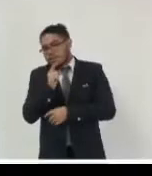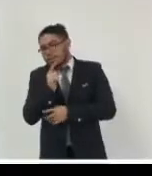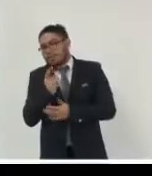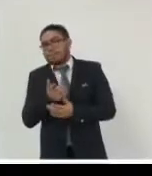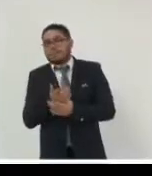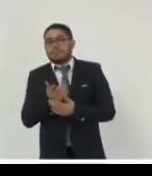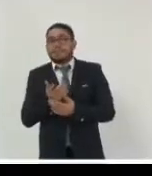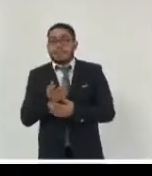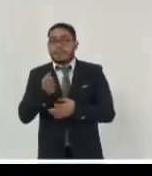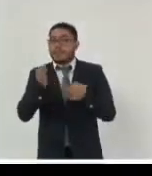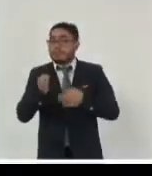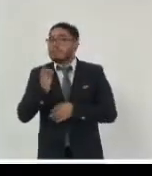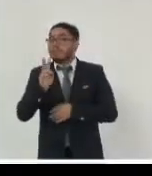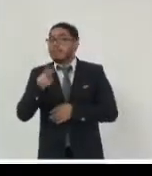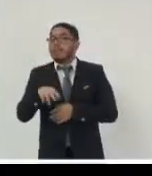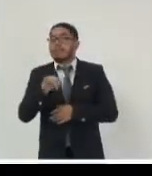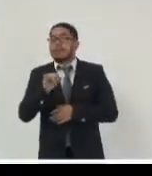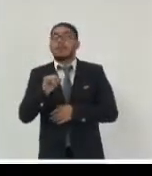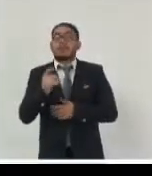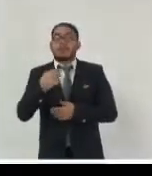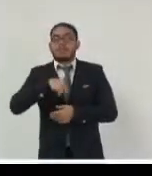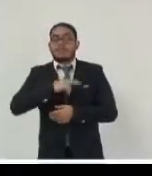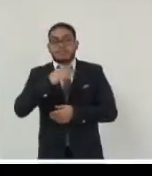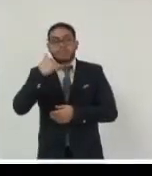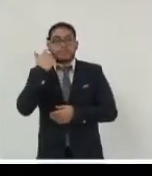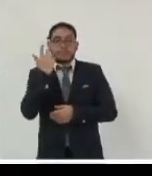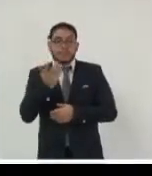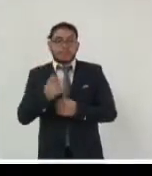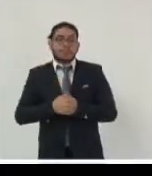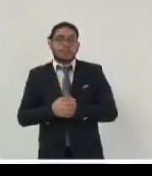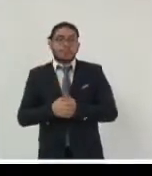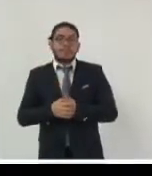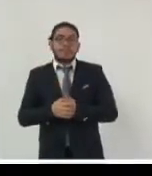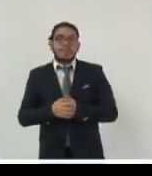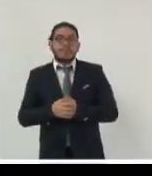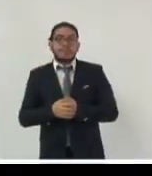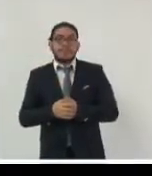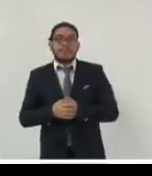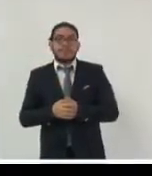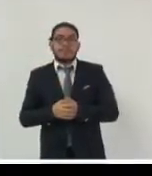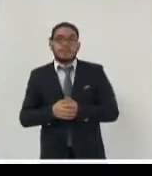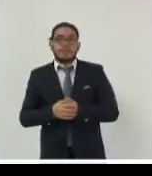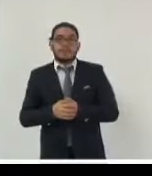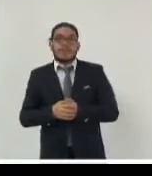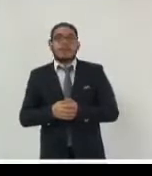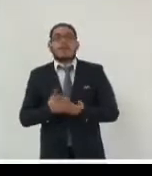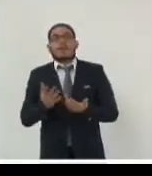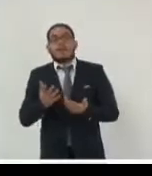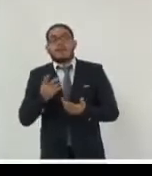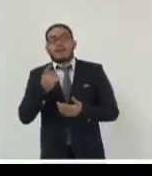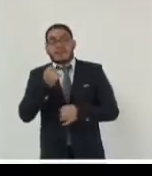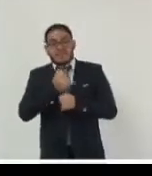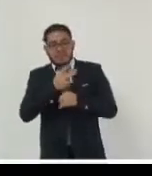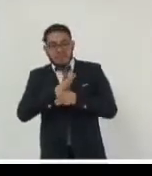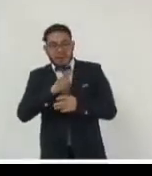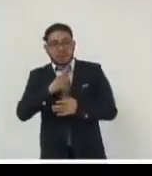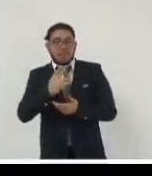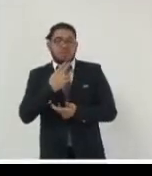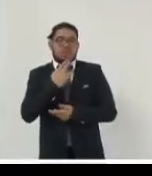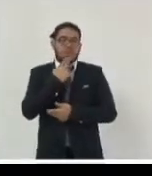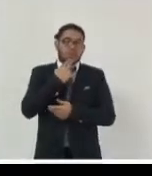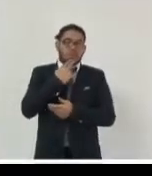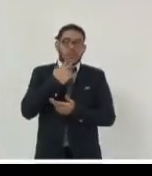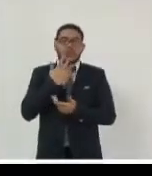queremos implementar data tamaño en data protección de datos etcétera tenemos que atender a la gestión